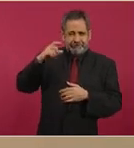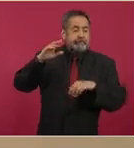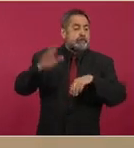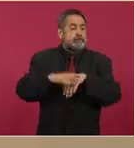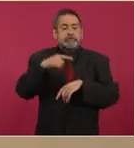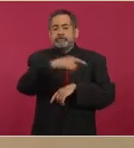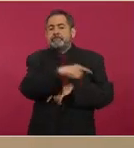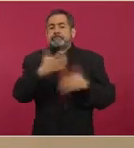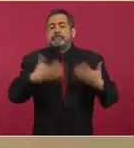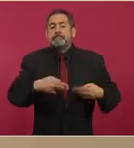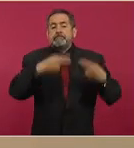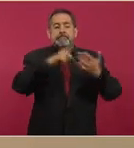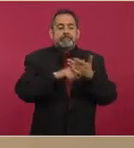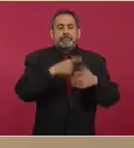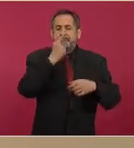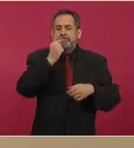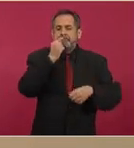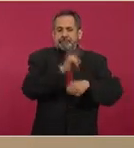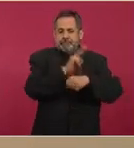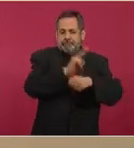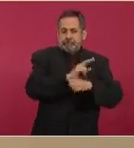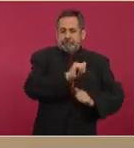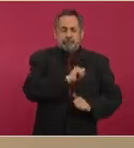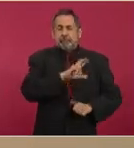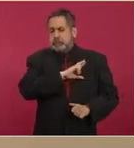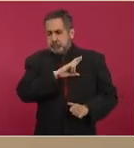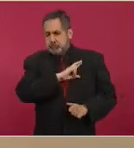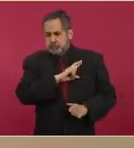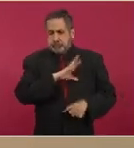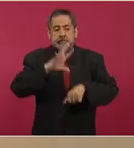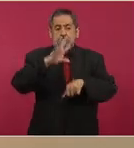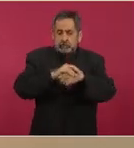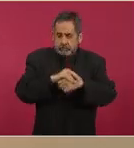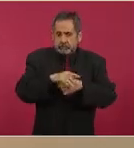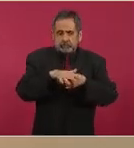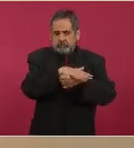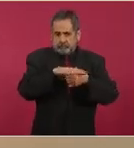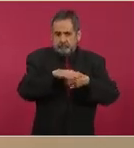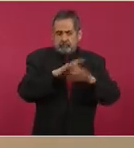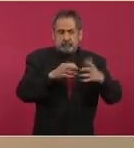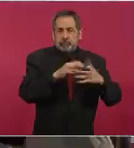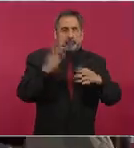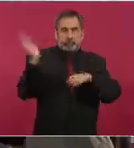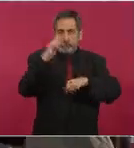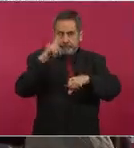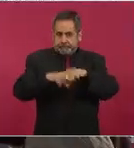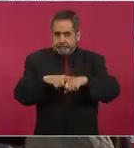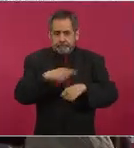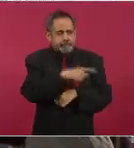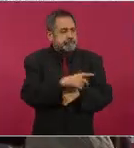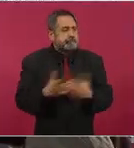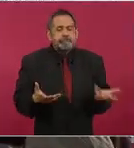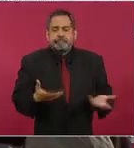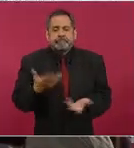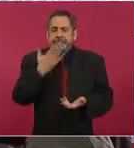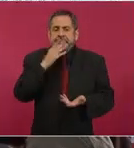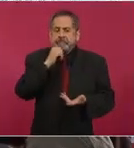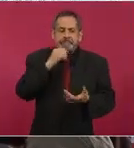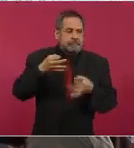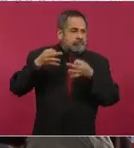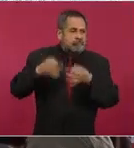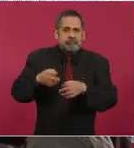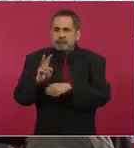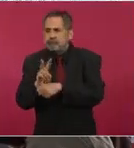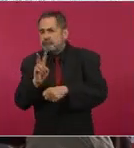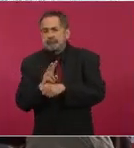porque la empresa de seguridad privada, que tenía un permiso local, no un permiso federal, no contaba con las condiciones para esto. Entonces,